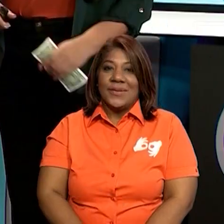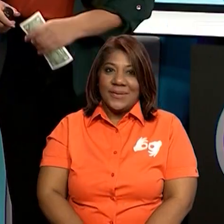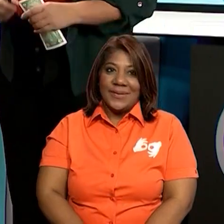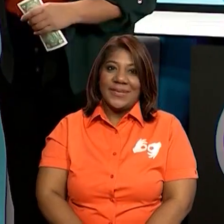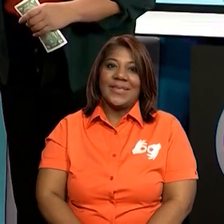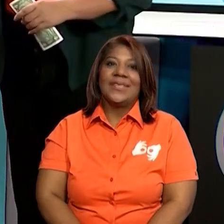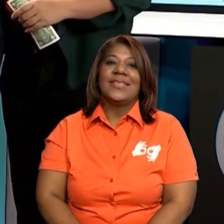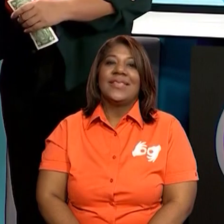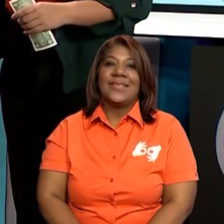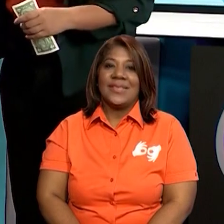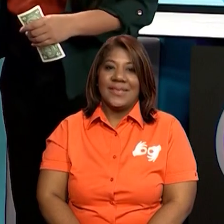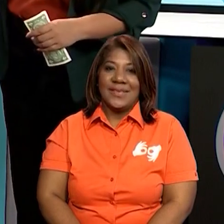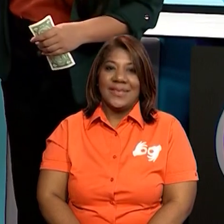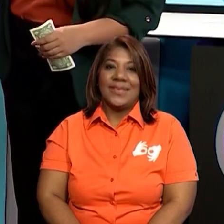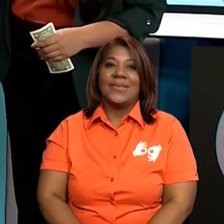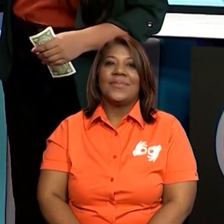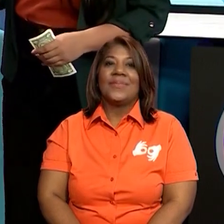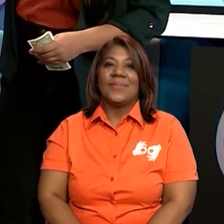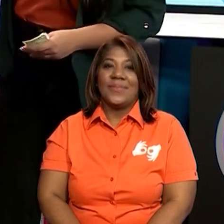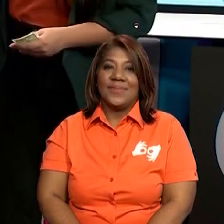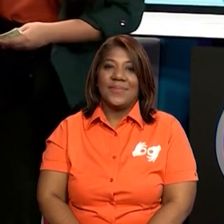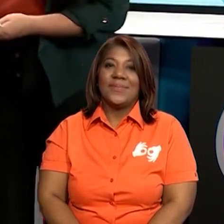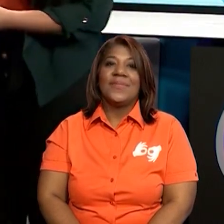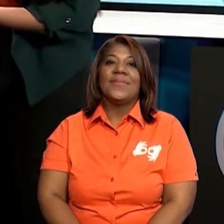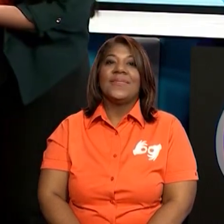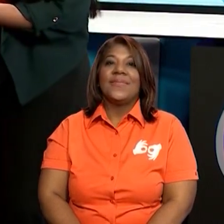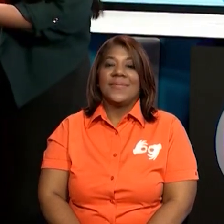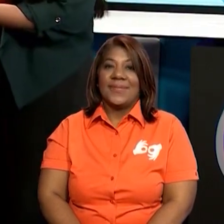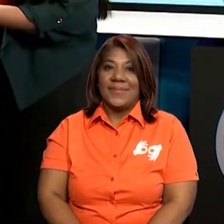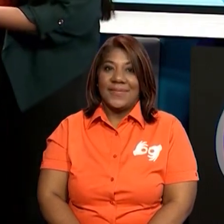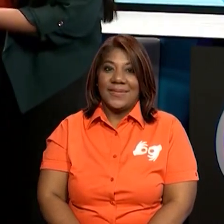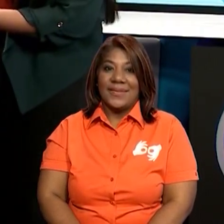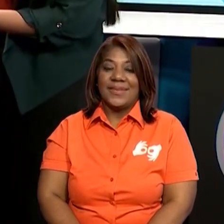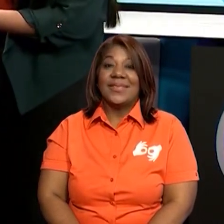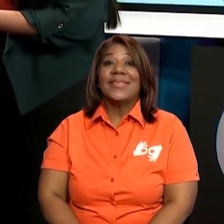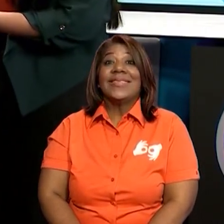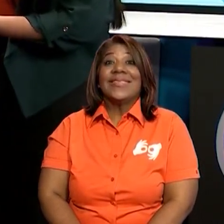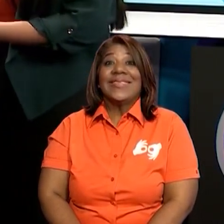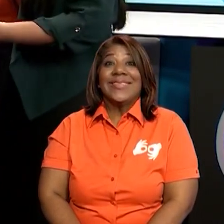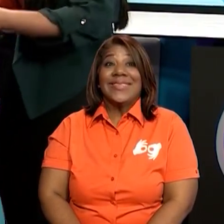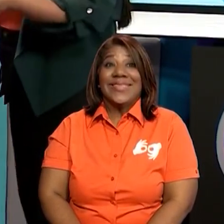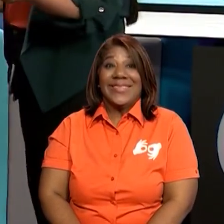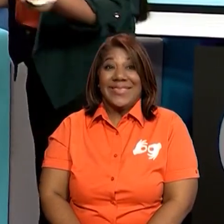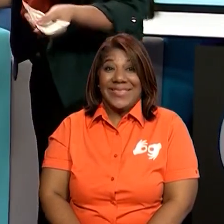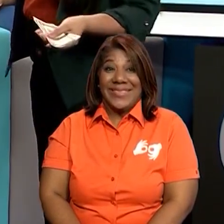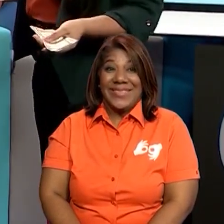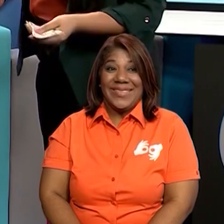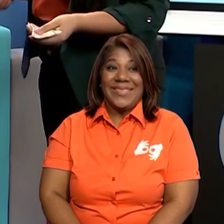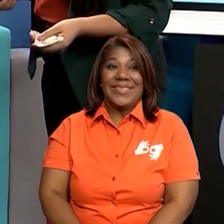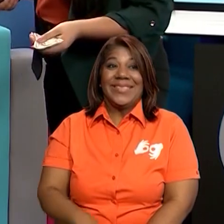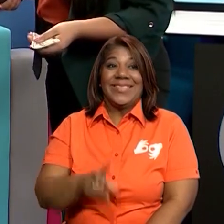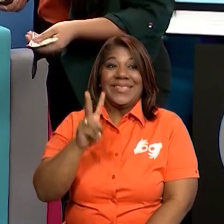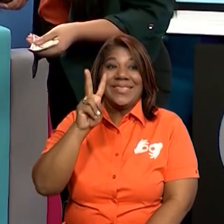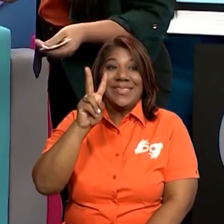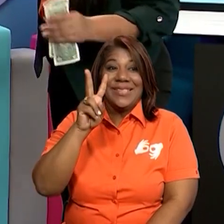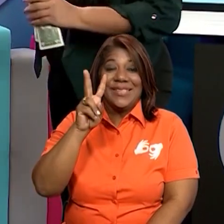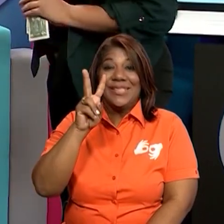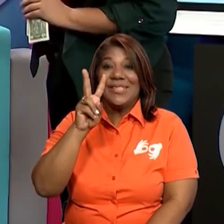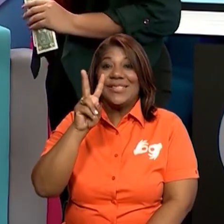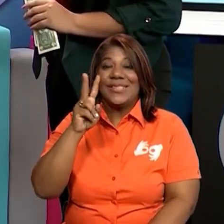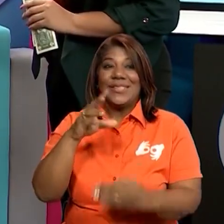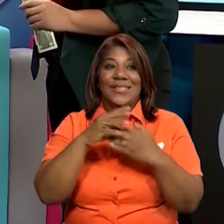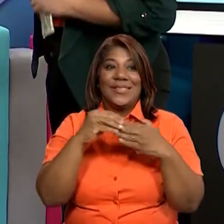Dos balboas. Muy bien. Uno. Uno. Dos. dos. Excelente.